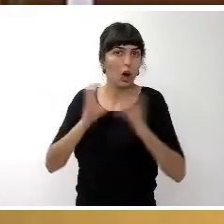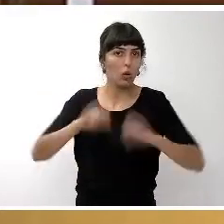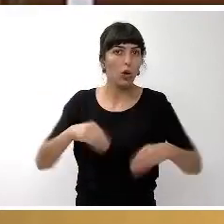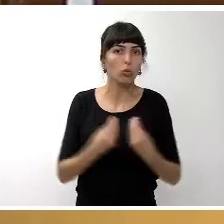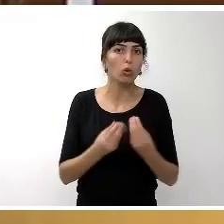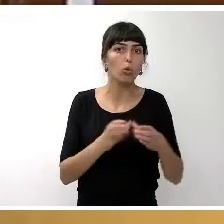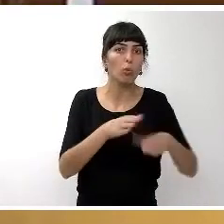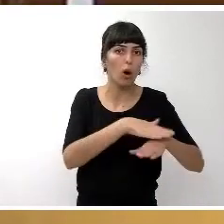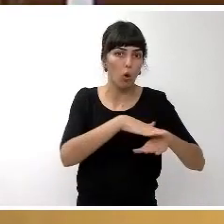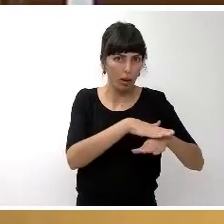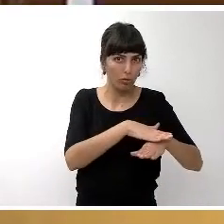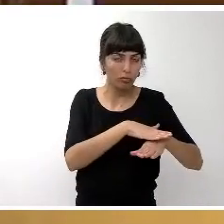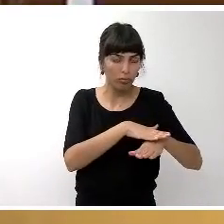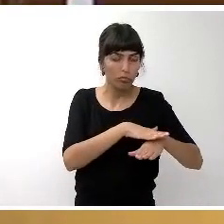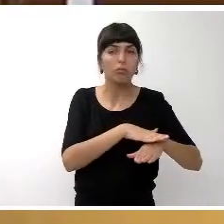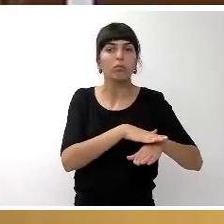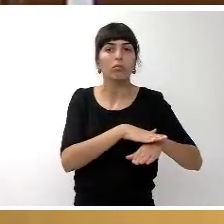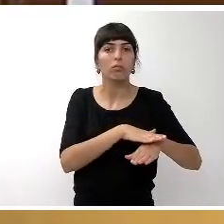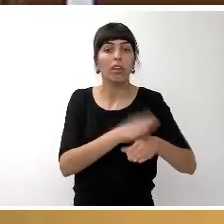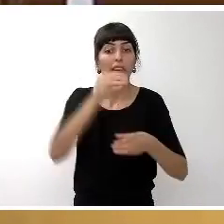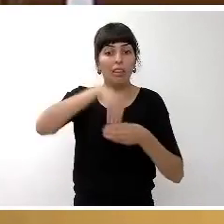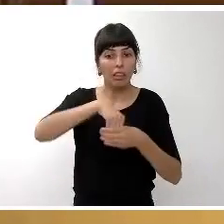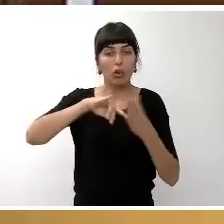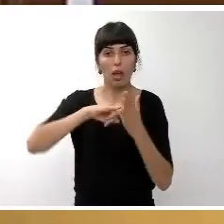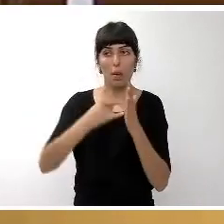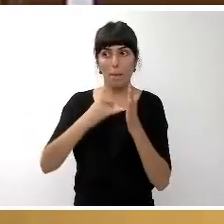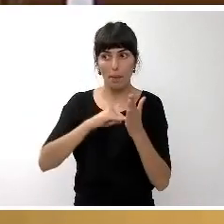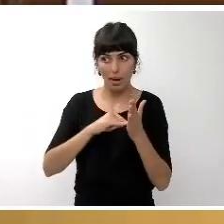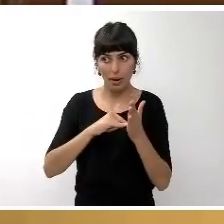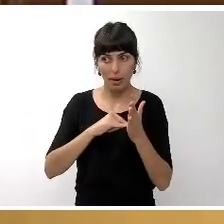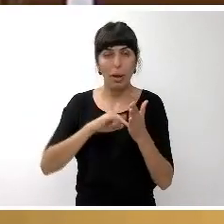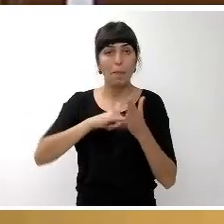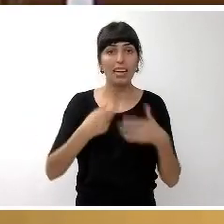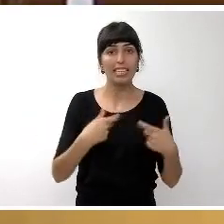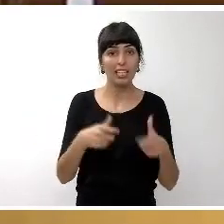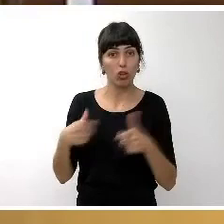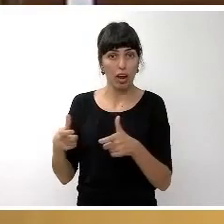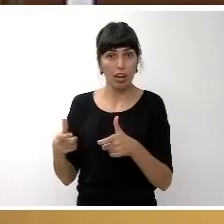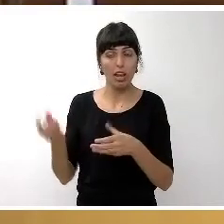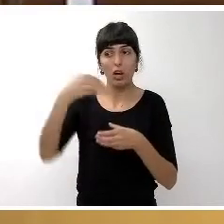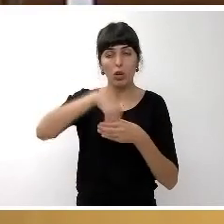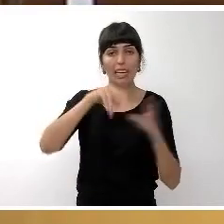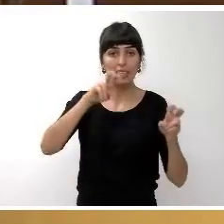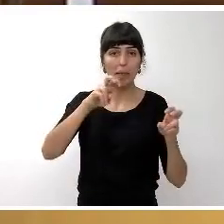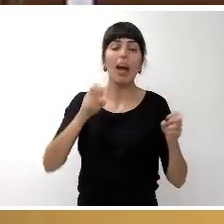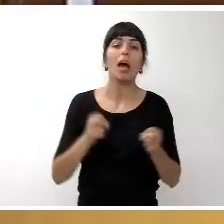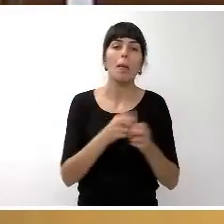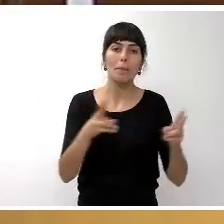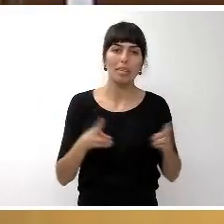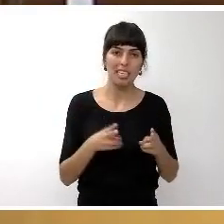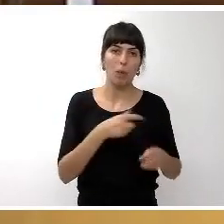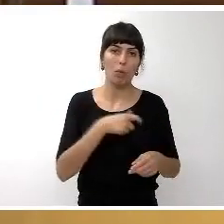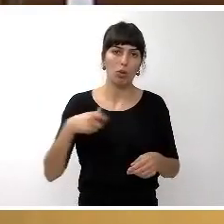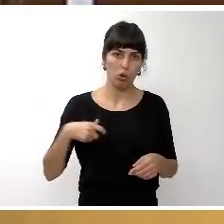grupo de gobierno, bueno, incluyendo dentro de los planes sectoriales la actuación en la piscina del Puerto de la Cruz,